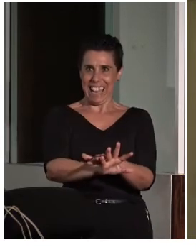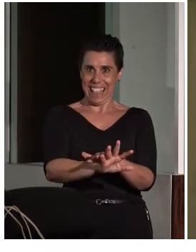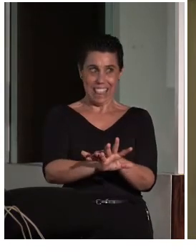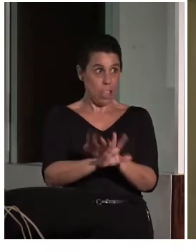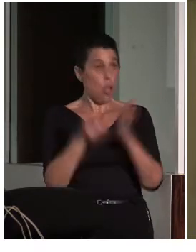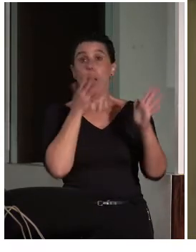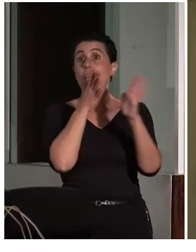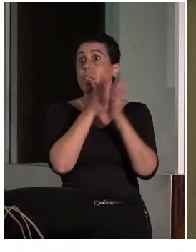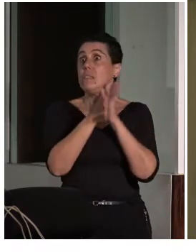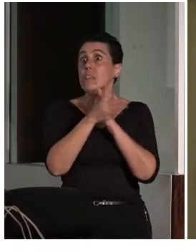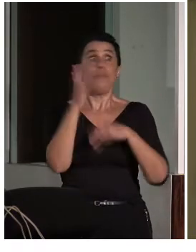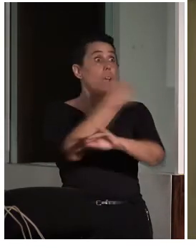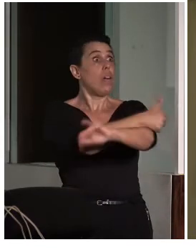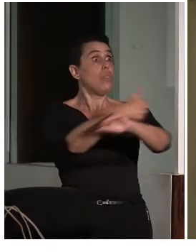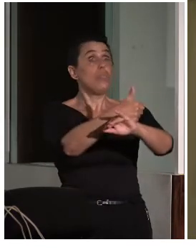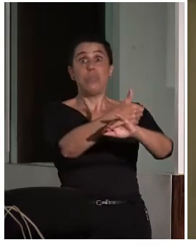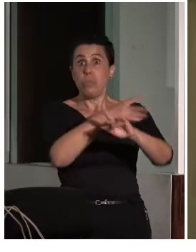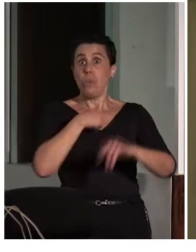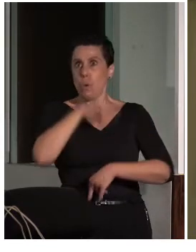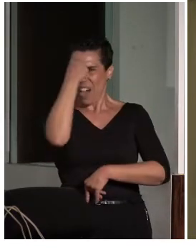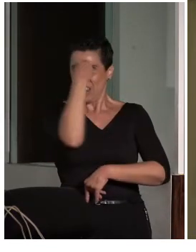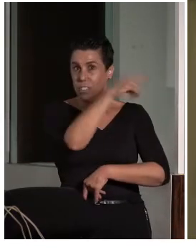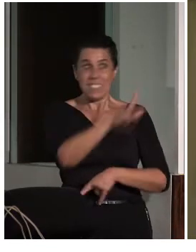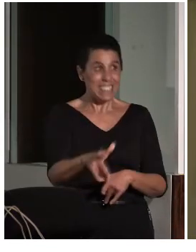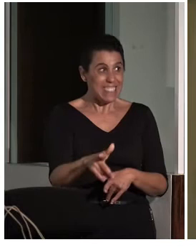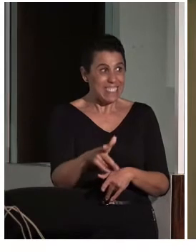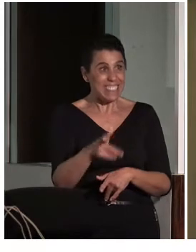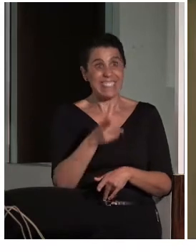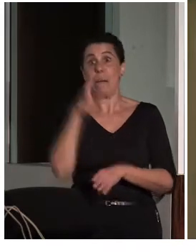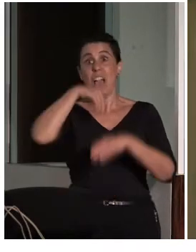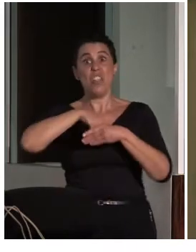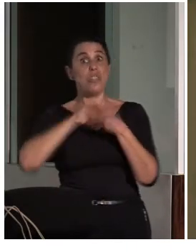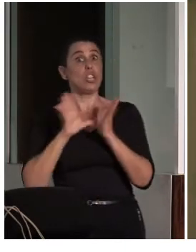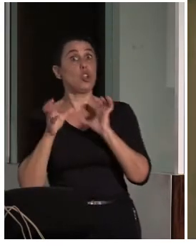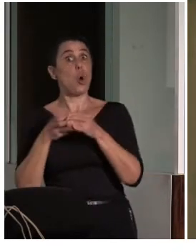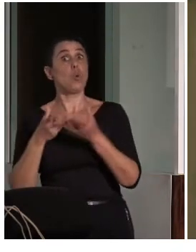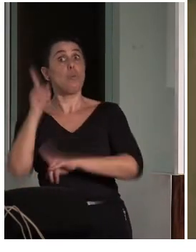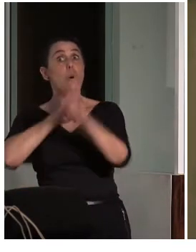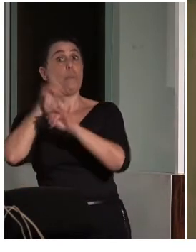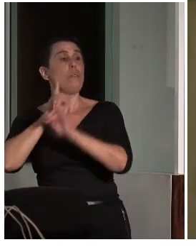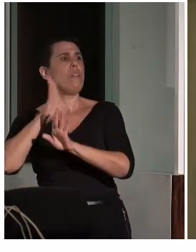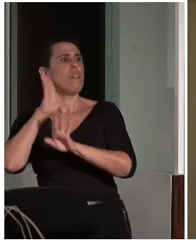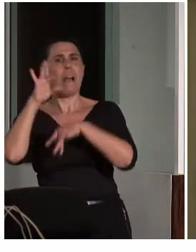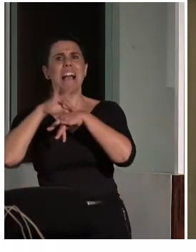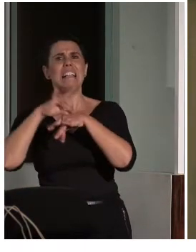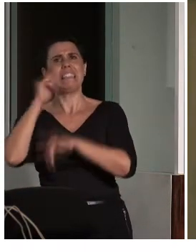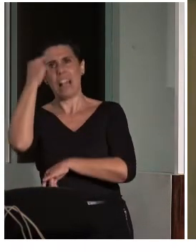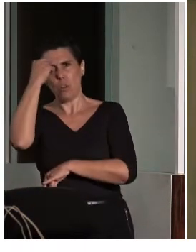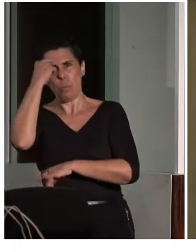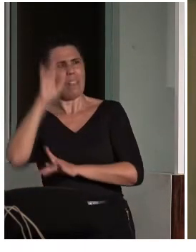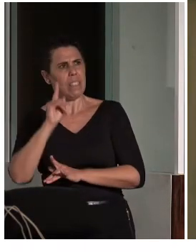de que la salud mental, las emociones forman parte de la propia vida. Entonces,